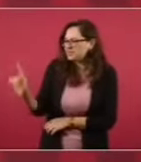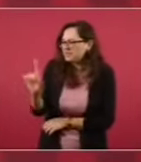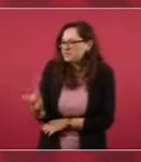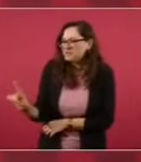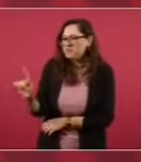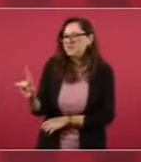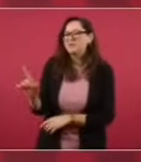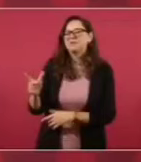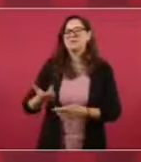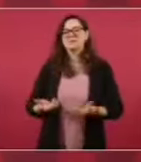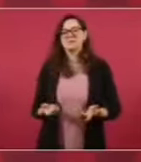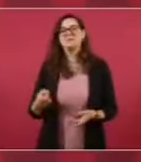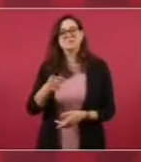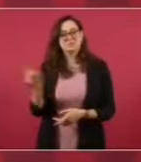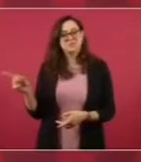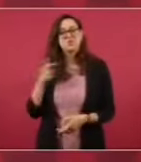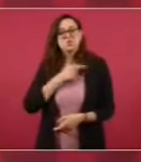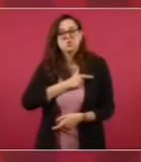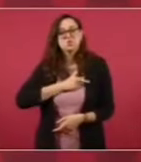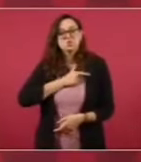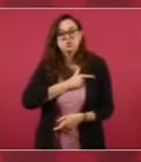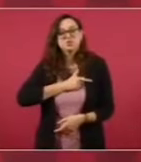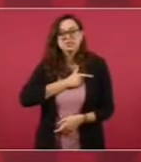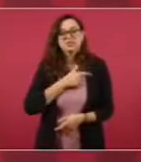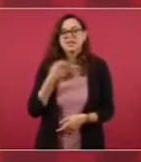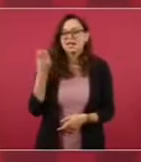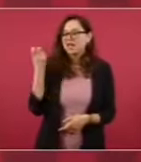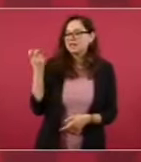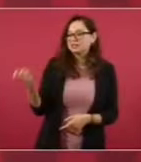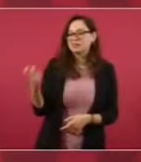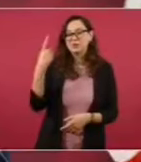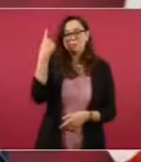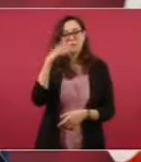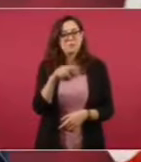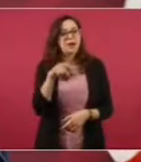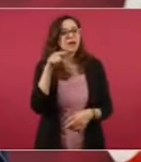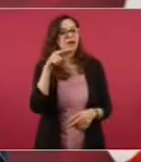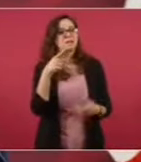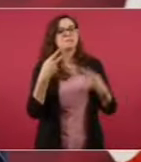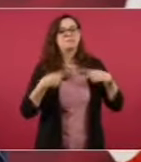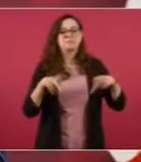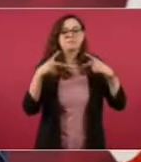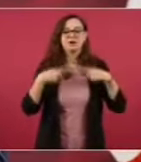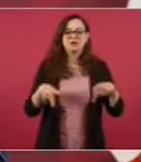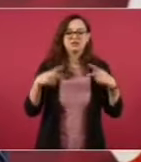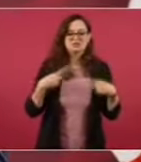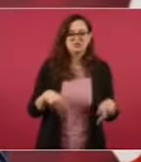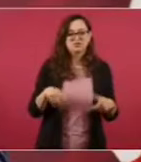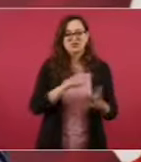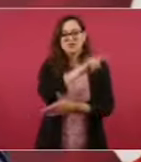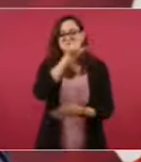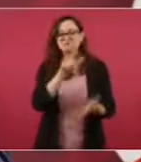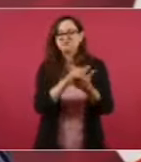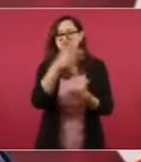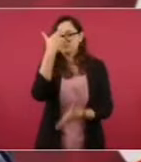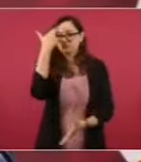delincuente de altos vuelos.